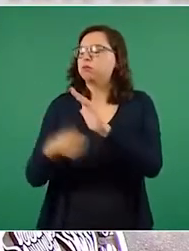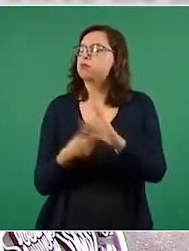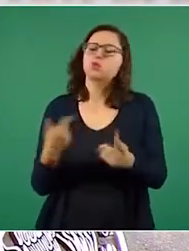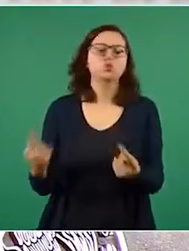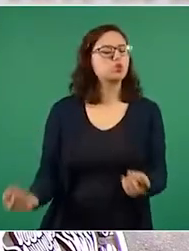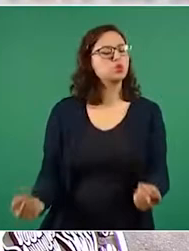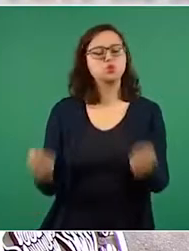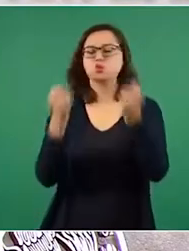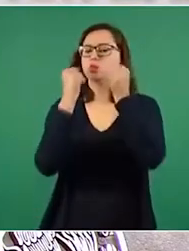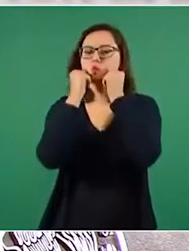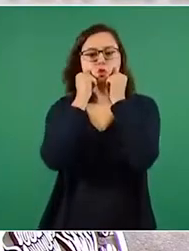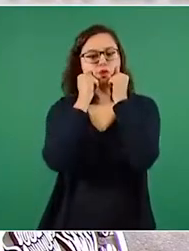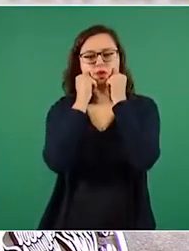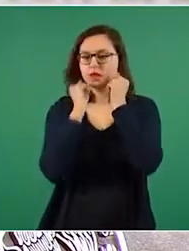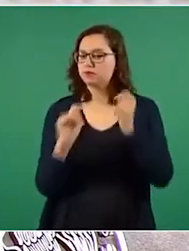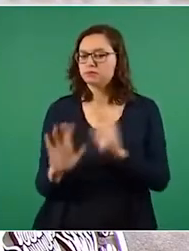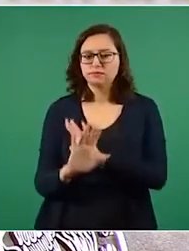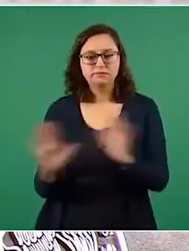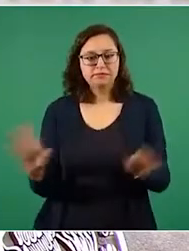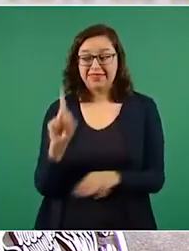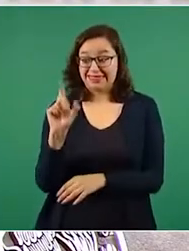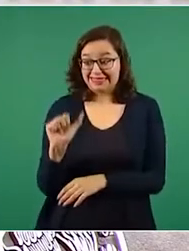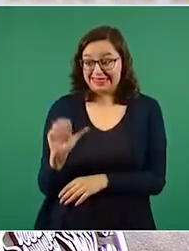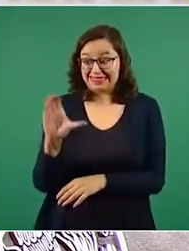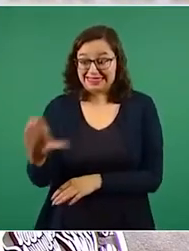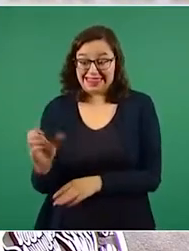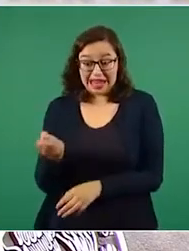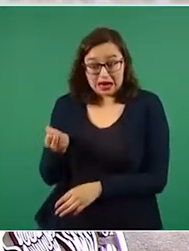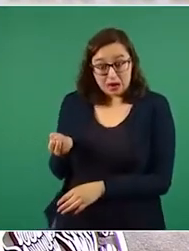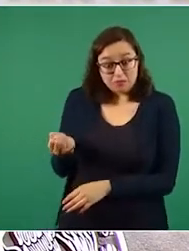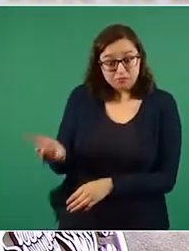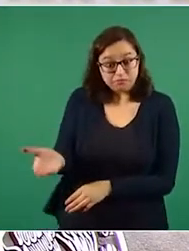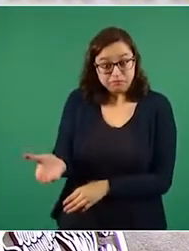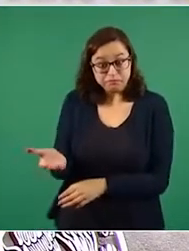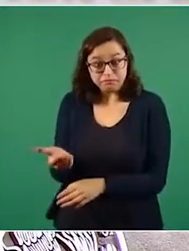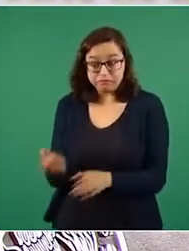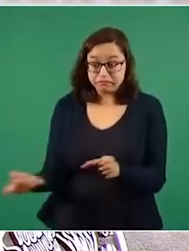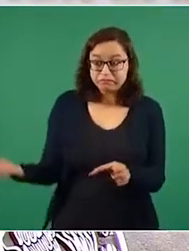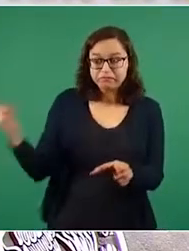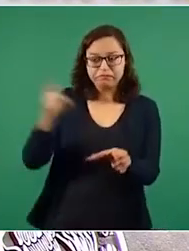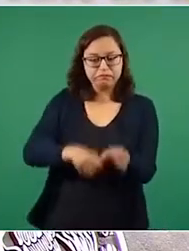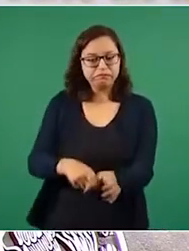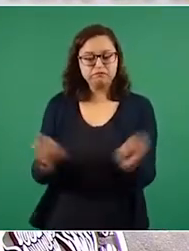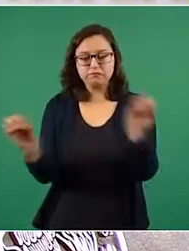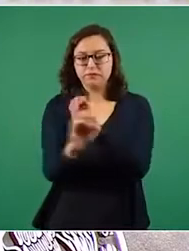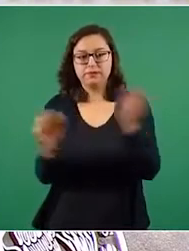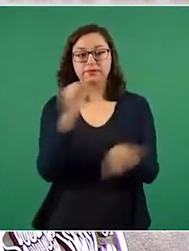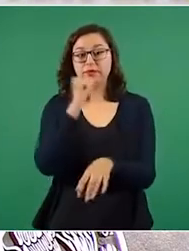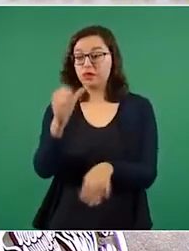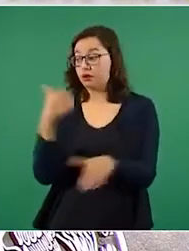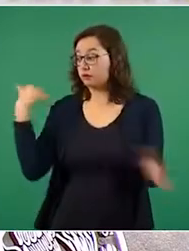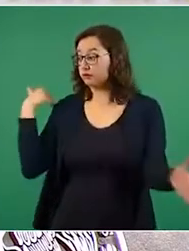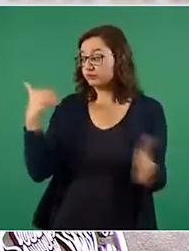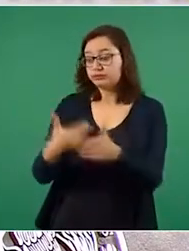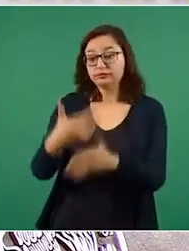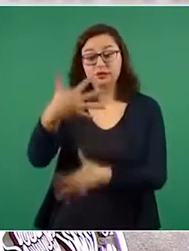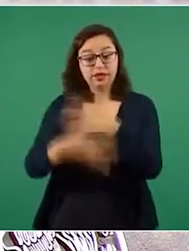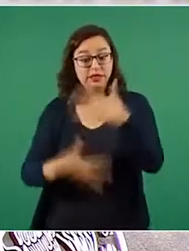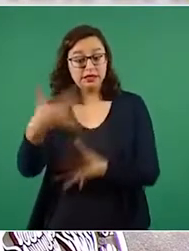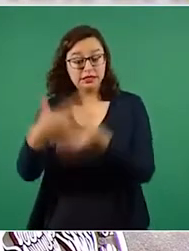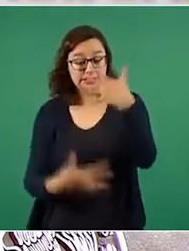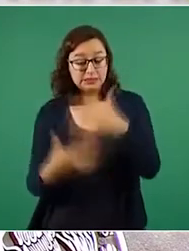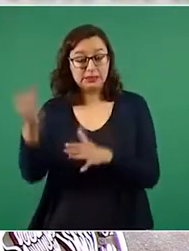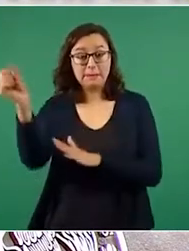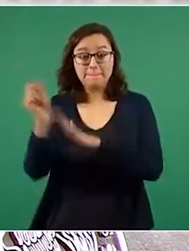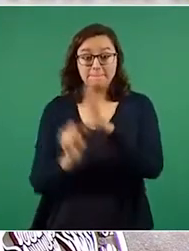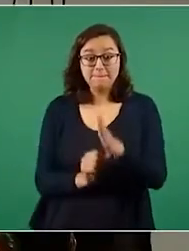usuario ha sido integrado a la tarifa de alto consumo o DAC. A pesar de consumir por arriba del